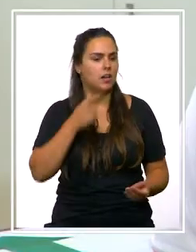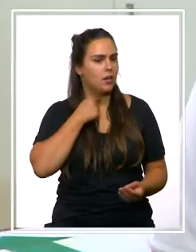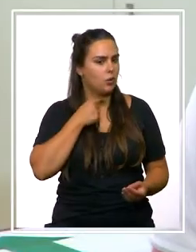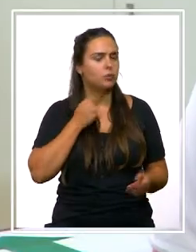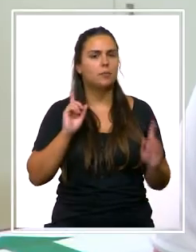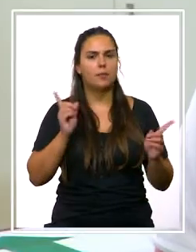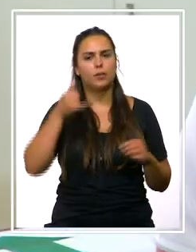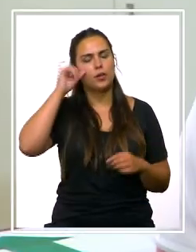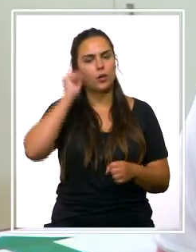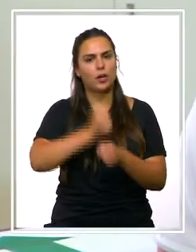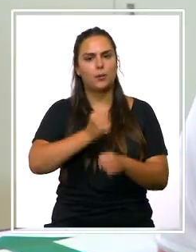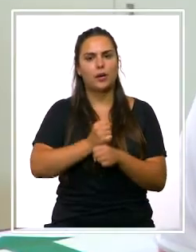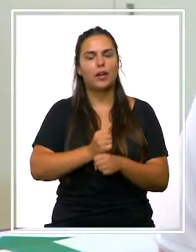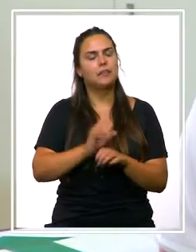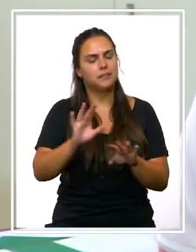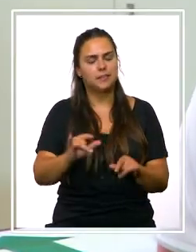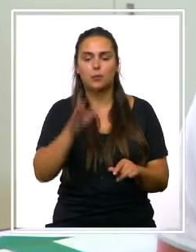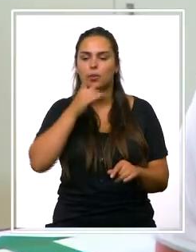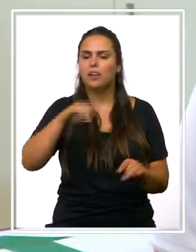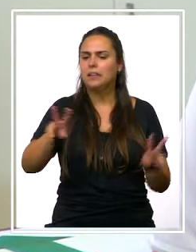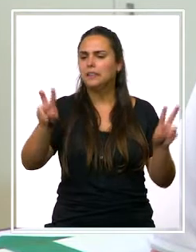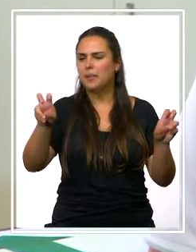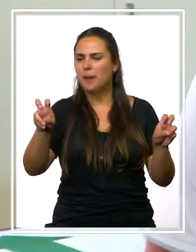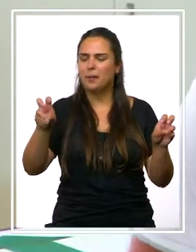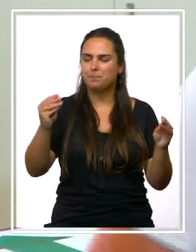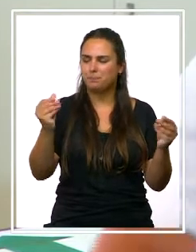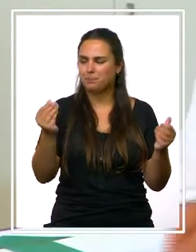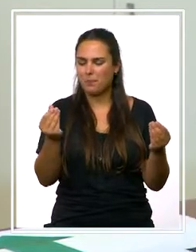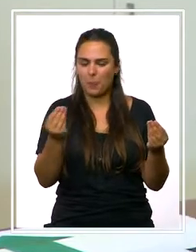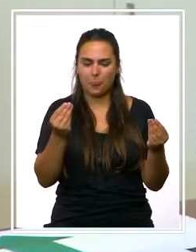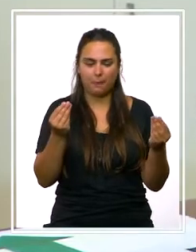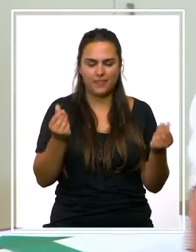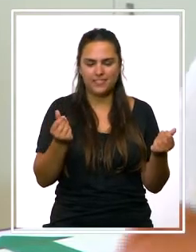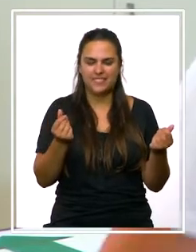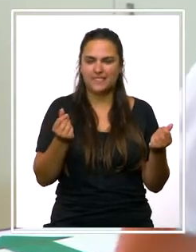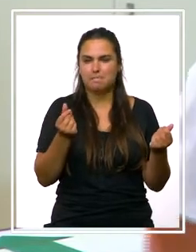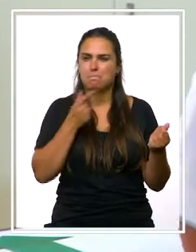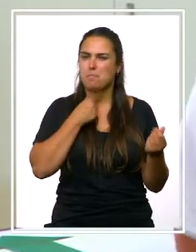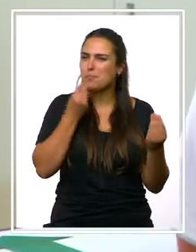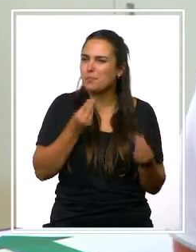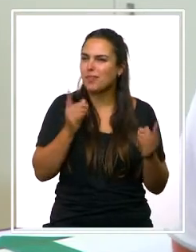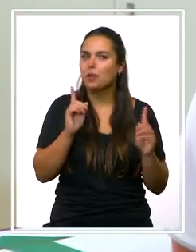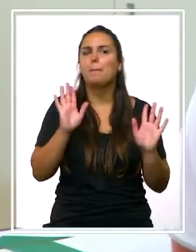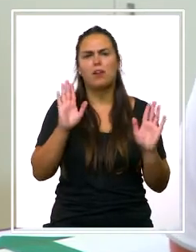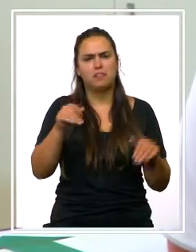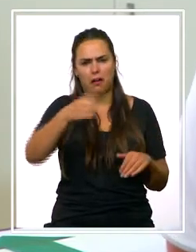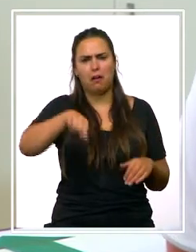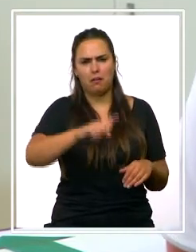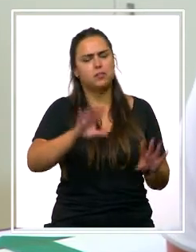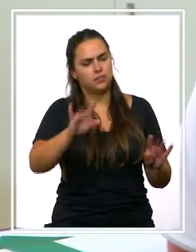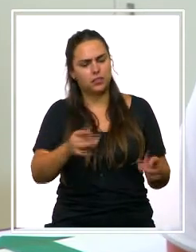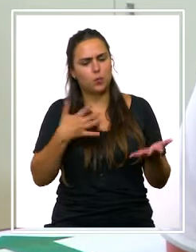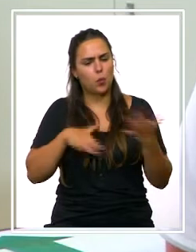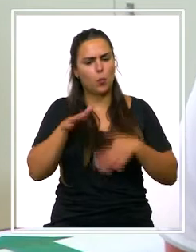les gusta la prevención de riesgos laborales porque, aunque sea un tema que no sea muy atractivo, pero sí le acaba